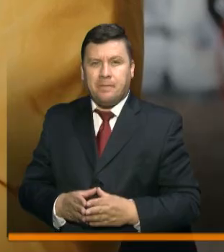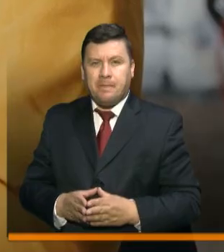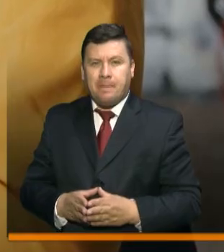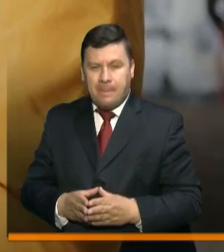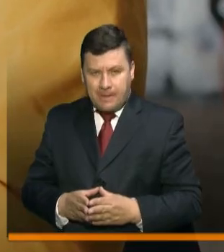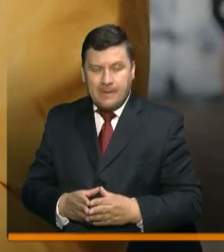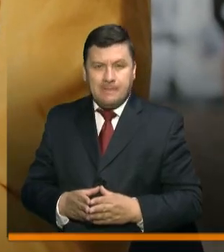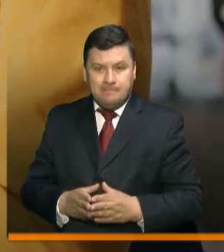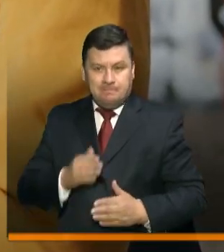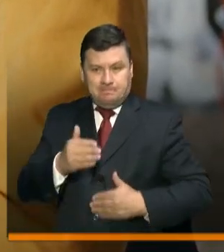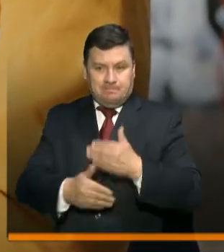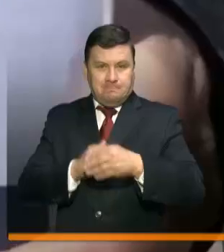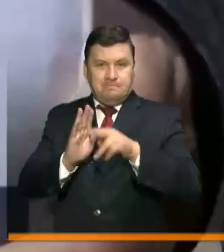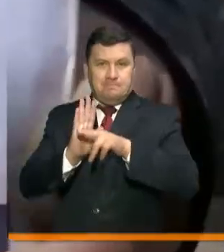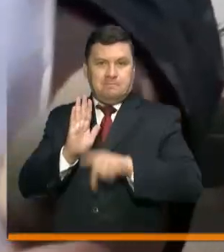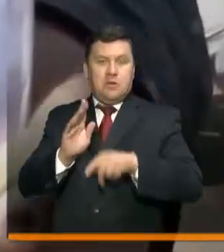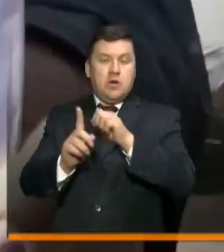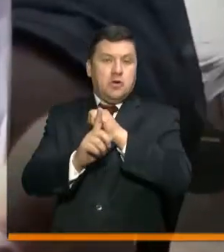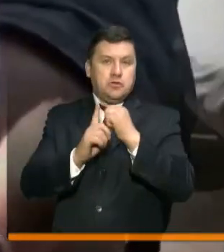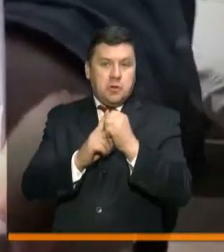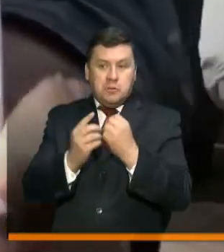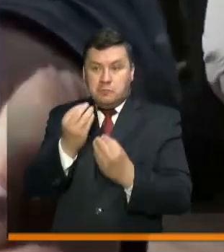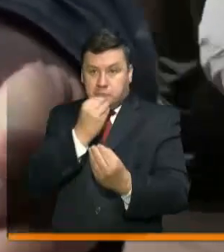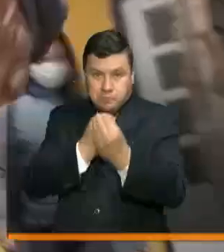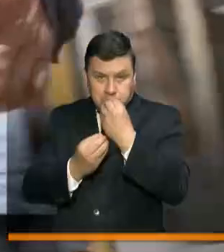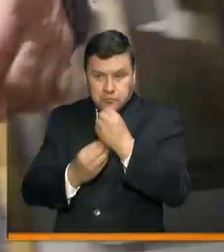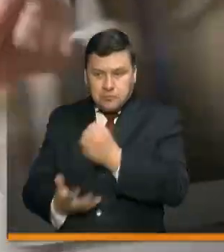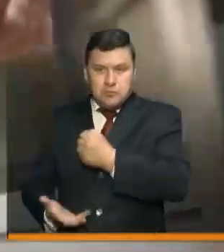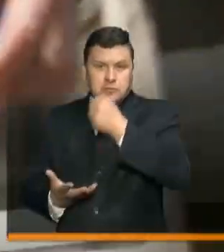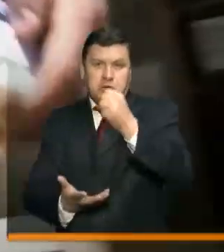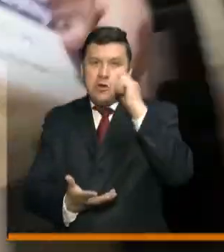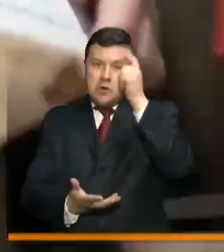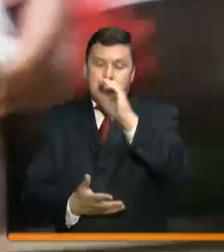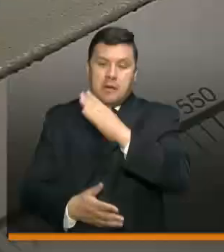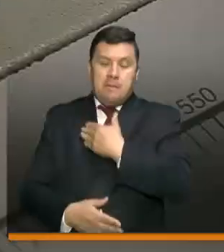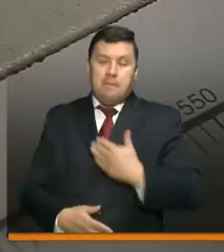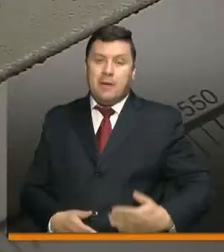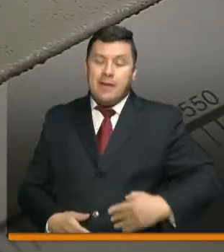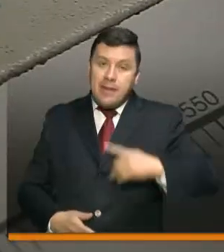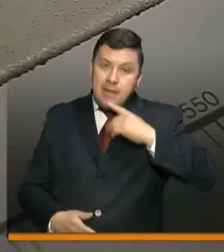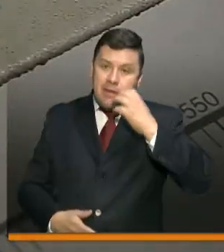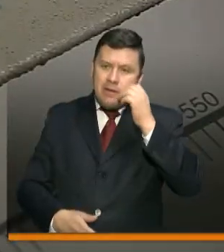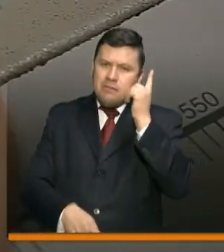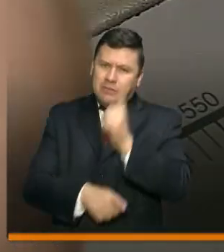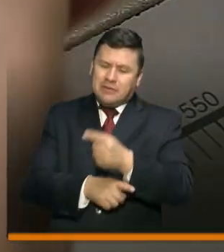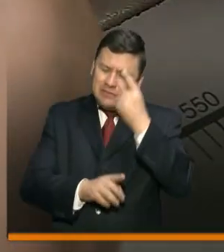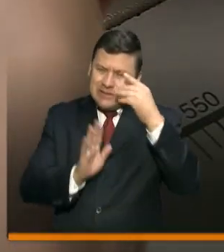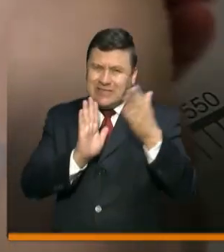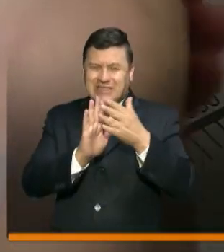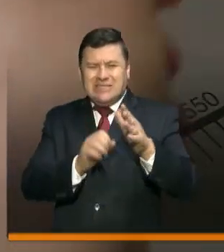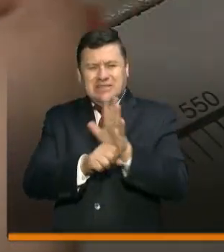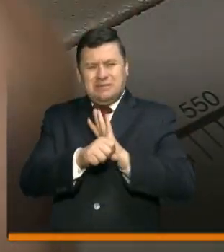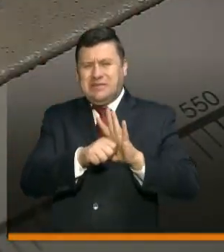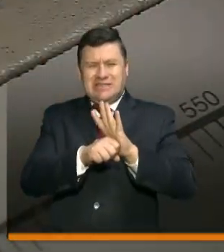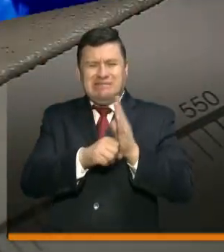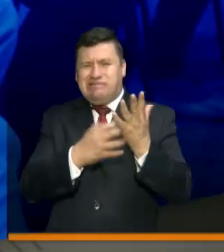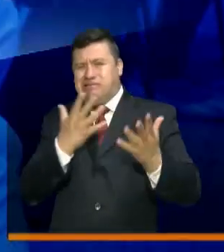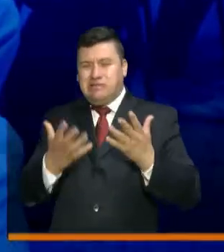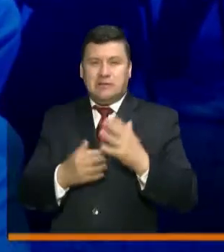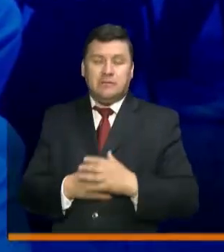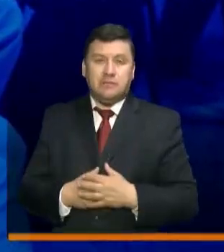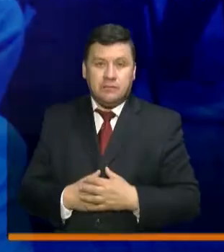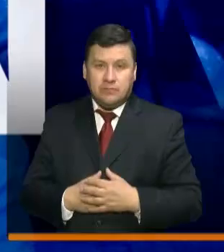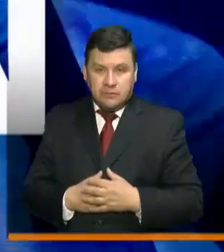Así avanzan las medidas sociales y de alimentación que implementa el gobierno del presidente Iván Duque para enfrentar la pandemia del coronavirus.